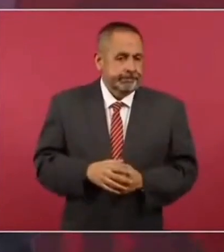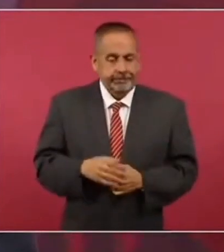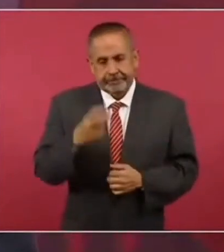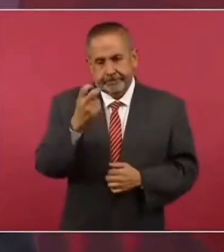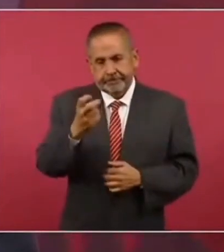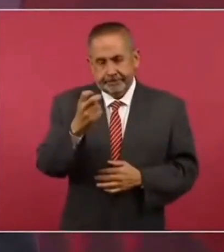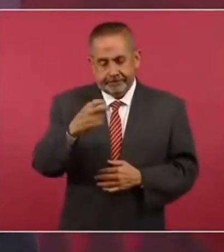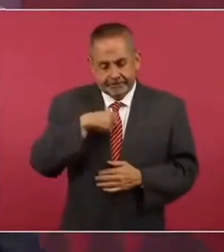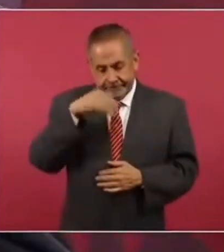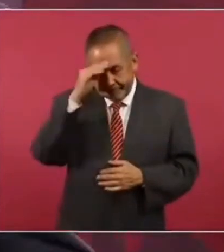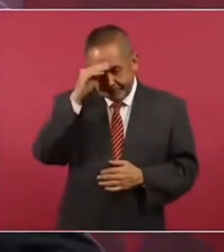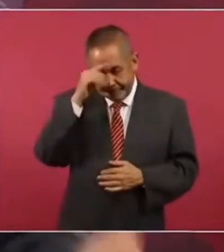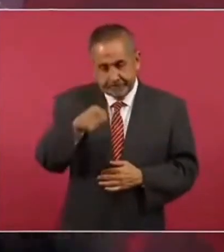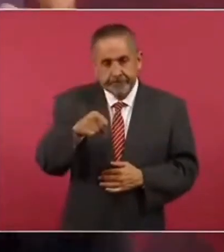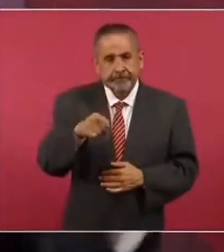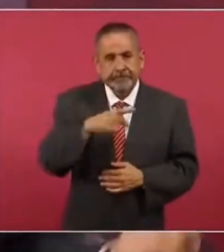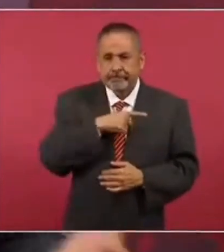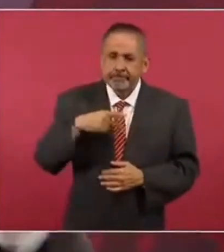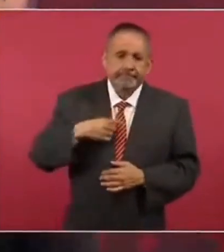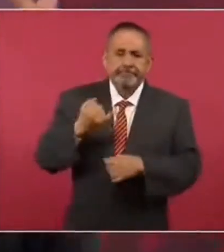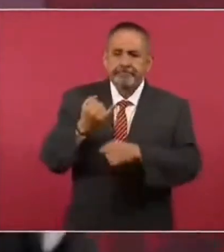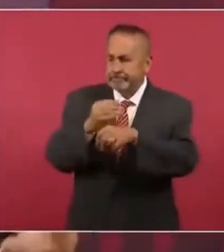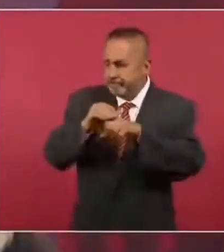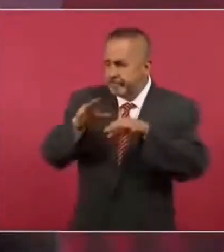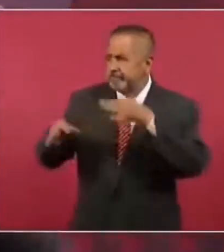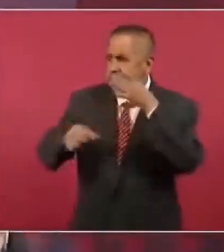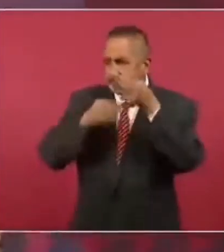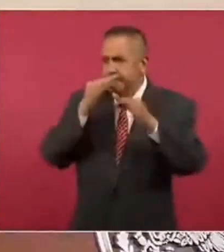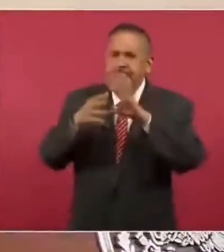hay que informar.